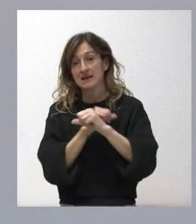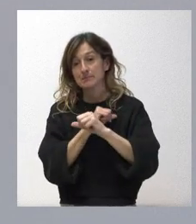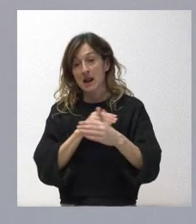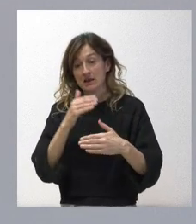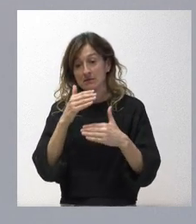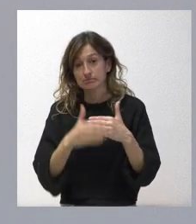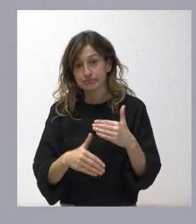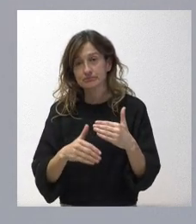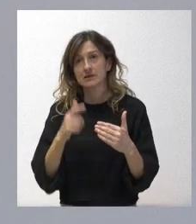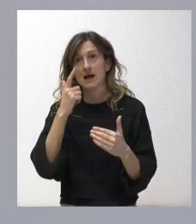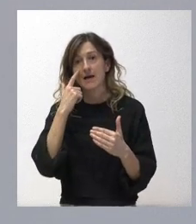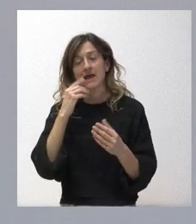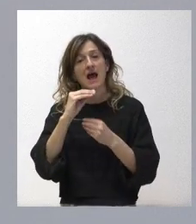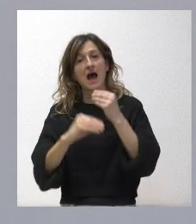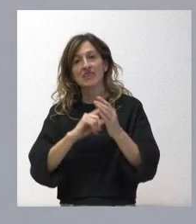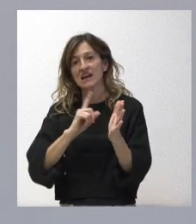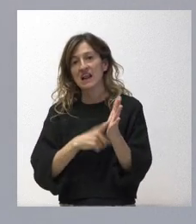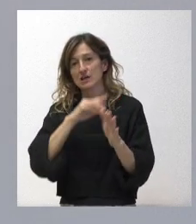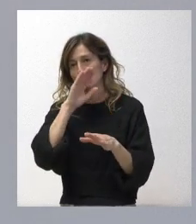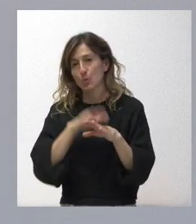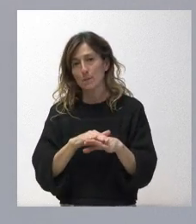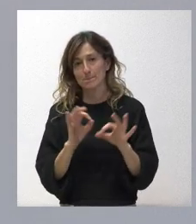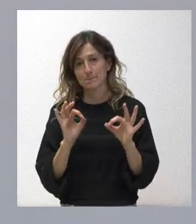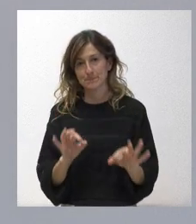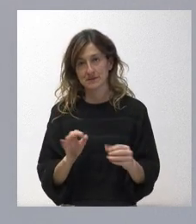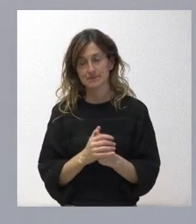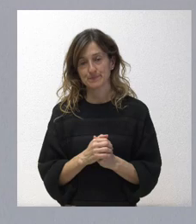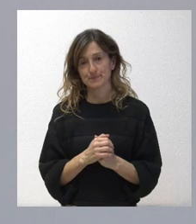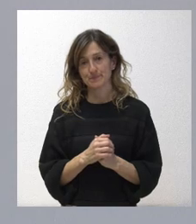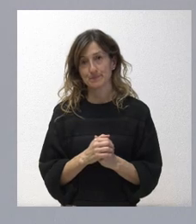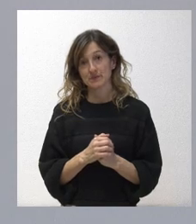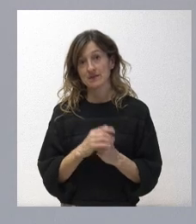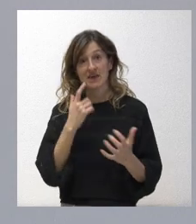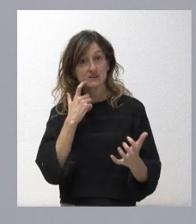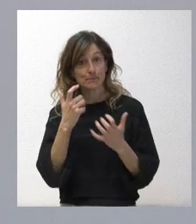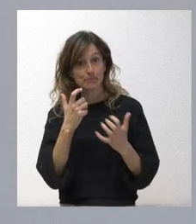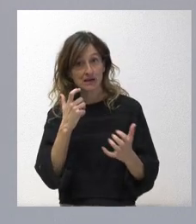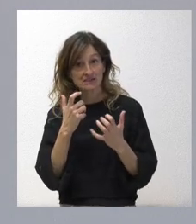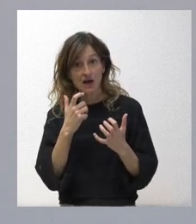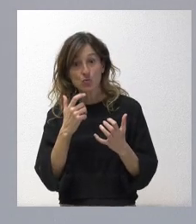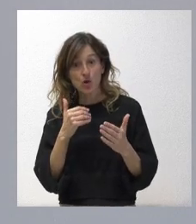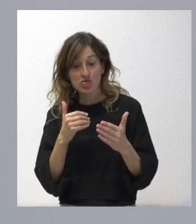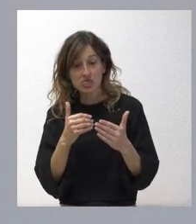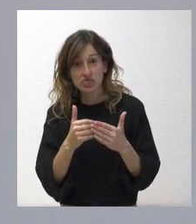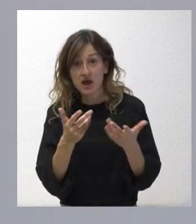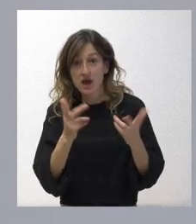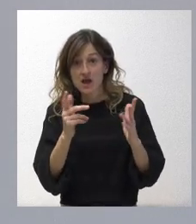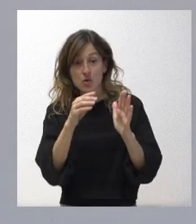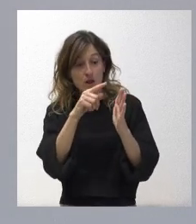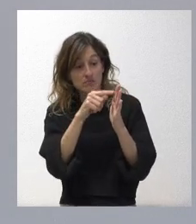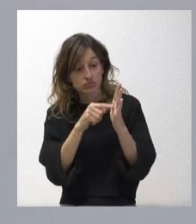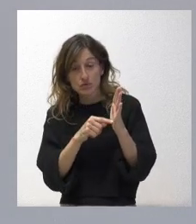por la vía de la aplicación de la ley y este espectáculo solo se autorizará si cumple las condiciones